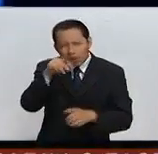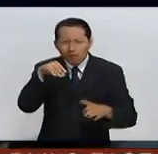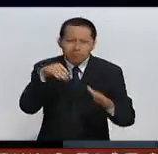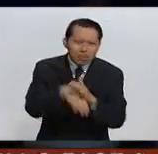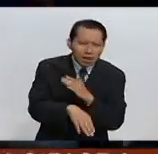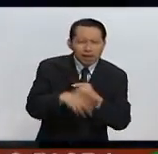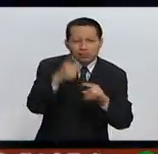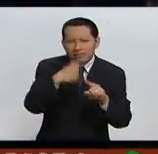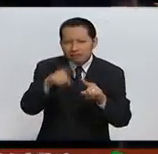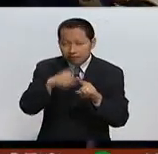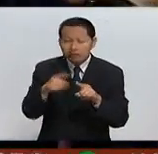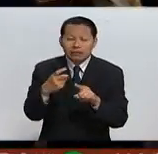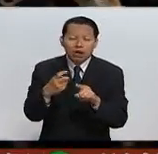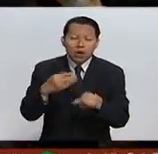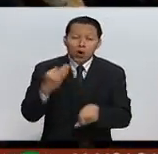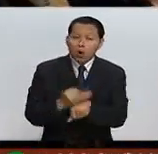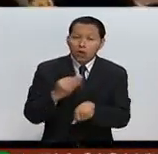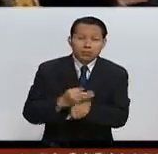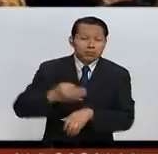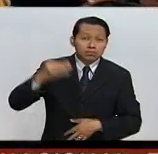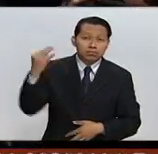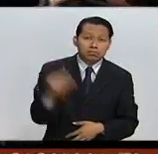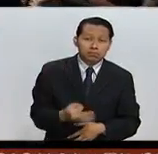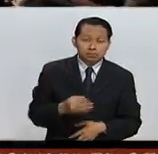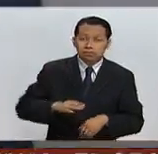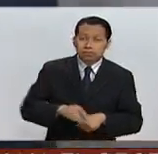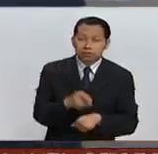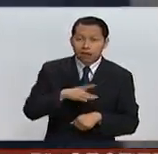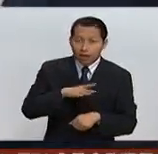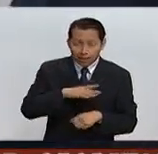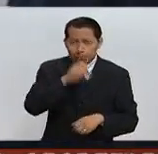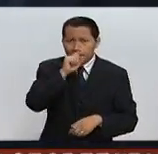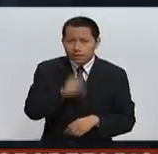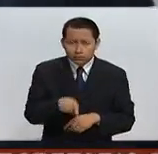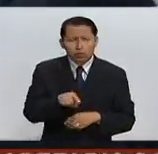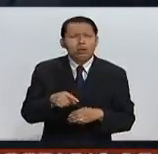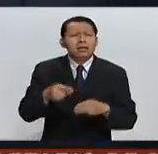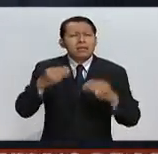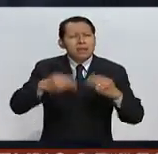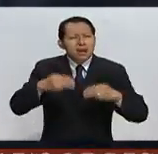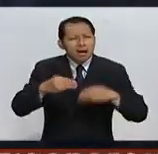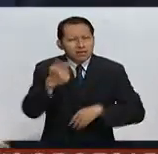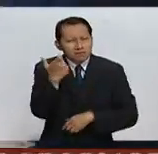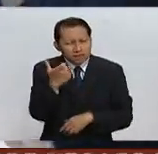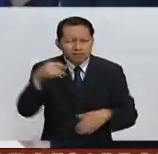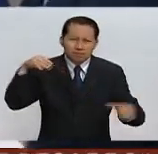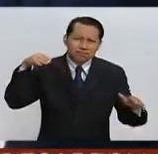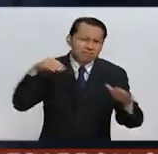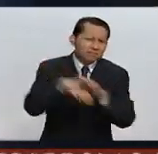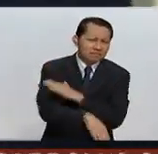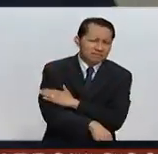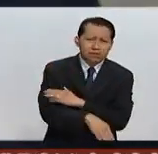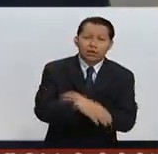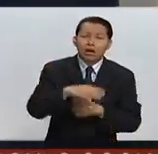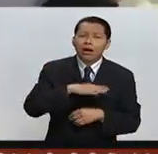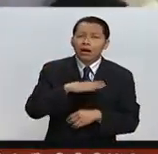se está convirtiendo en una realidad en el sentido de que los mercados financieros están cayendo. Hay un